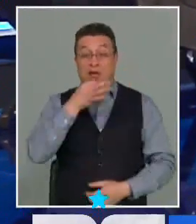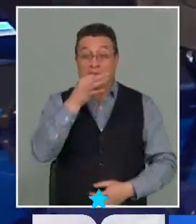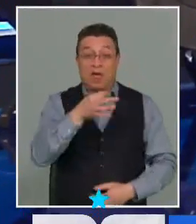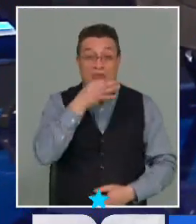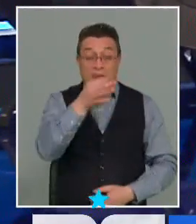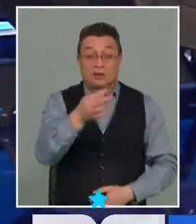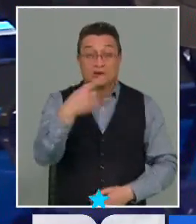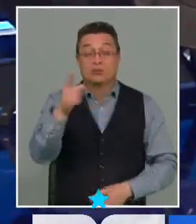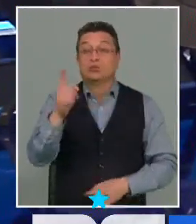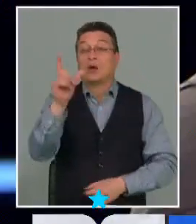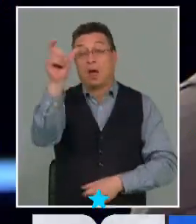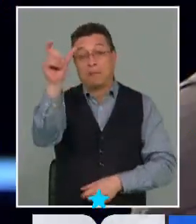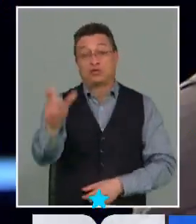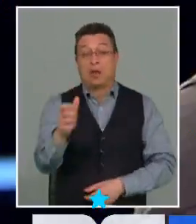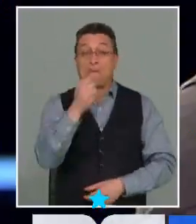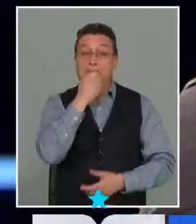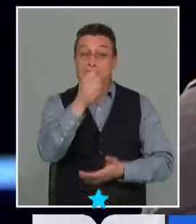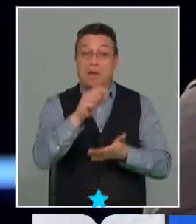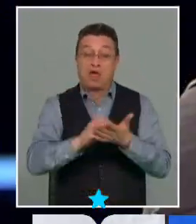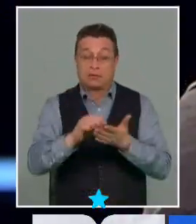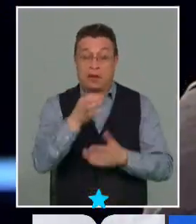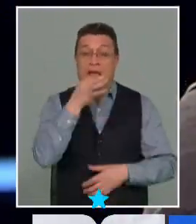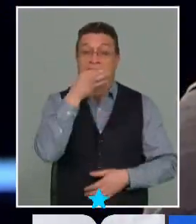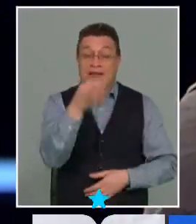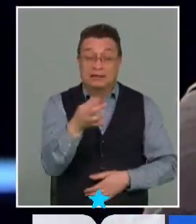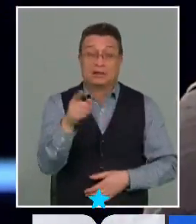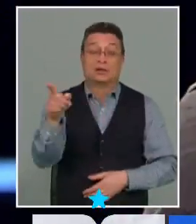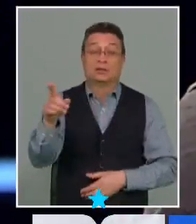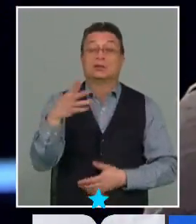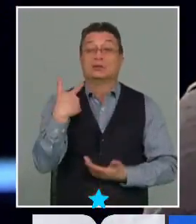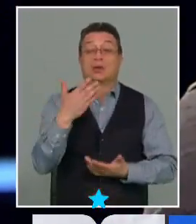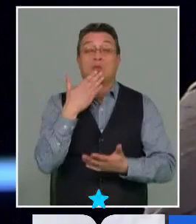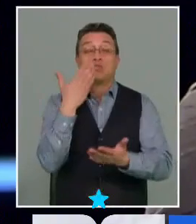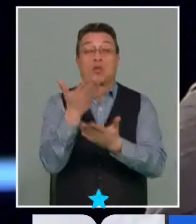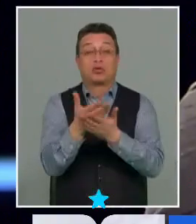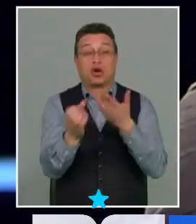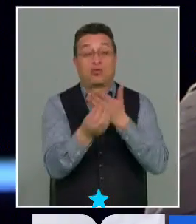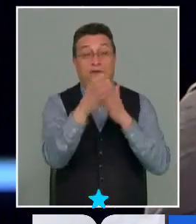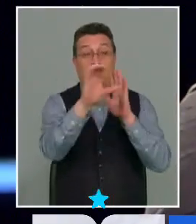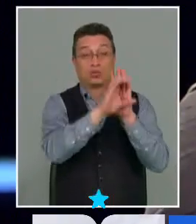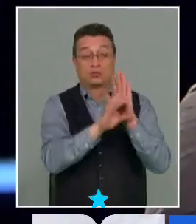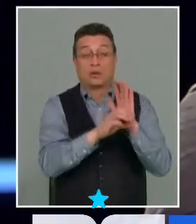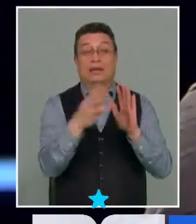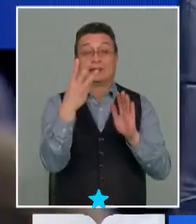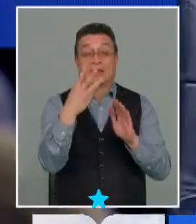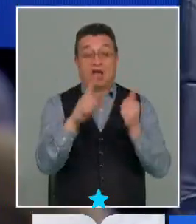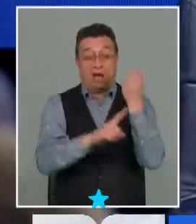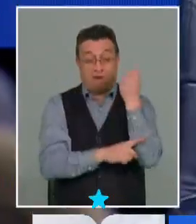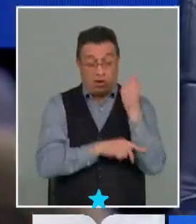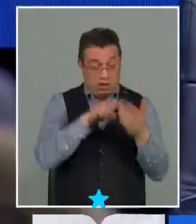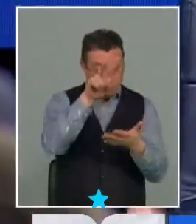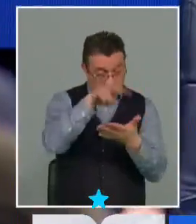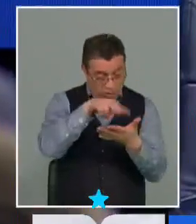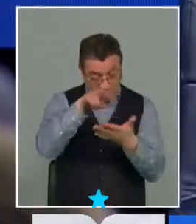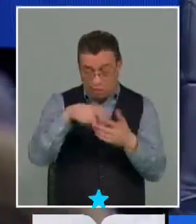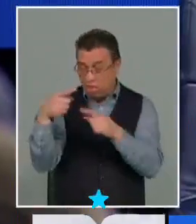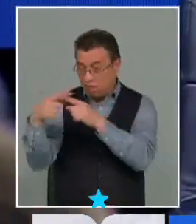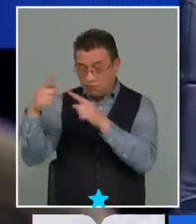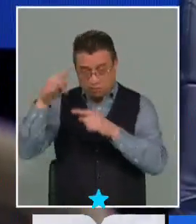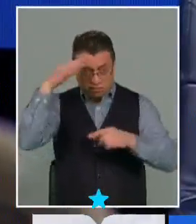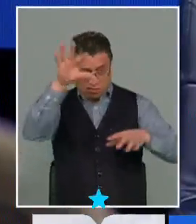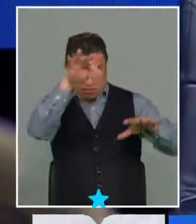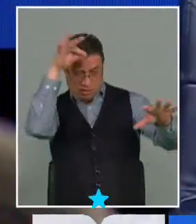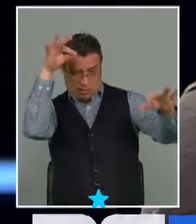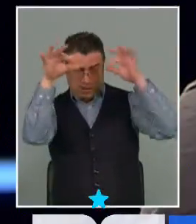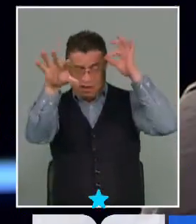escuchaba a una periodista que decía la propuesta de nueva Constitución lo leen tres abogados y los tres abogados tienen una interpretación